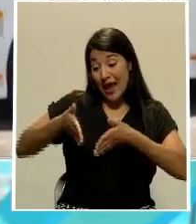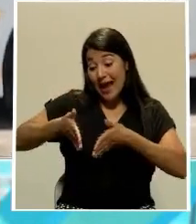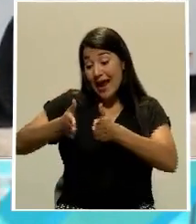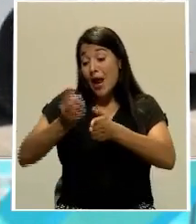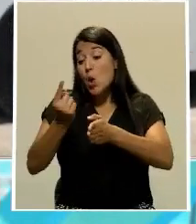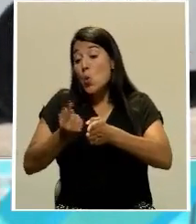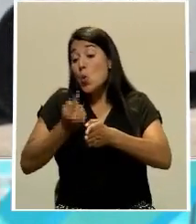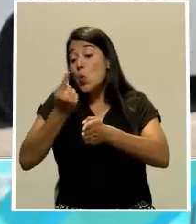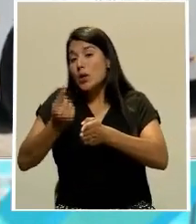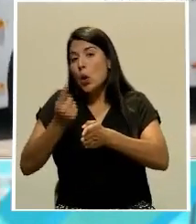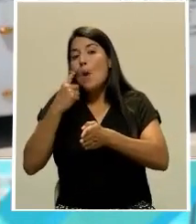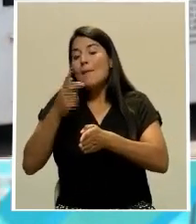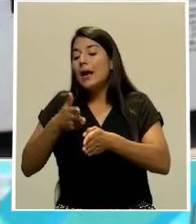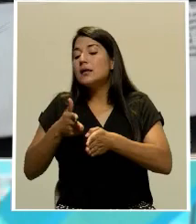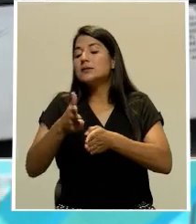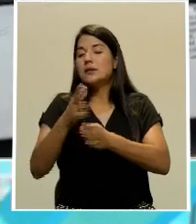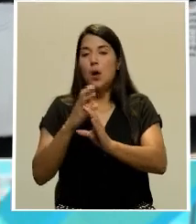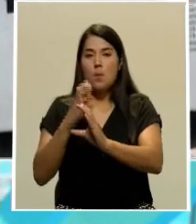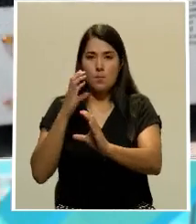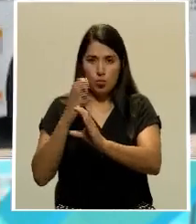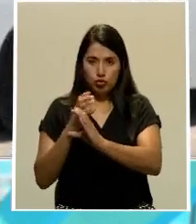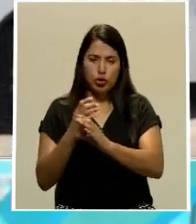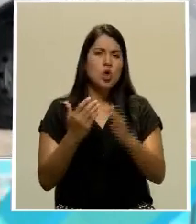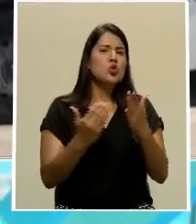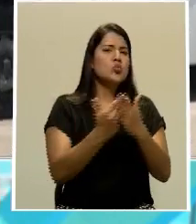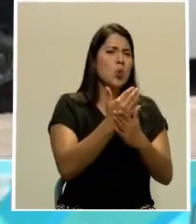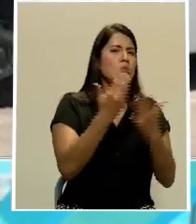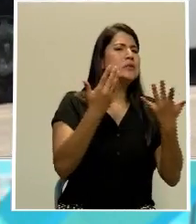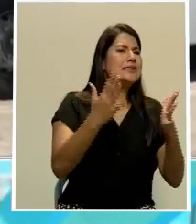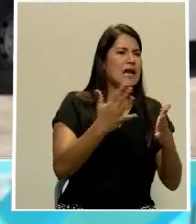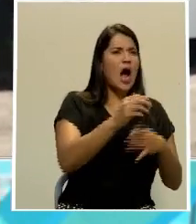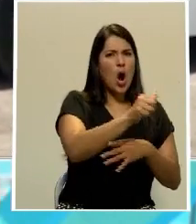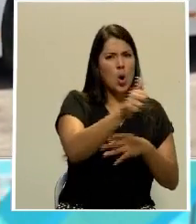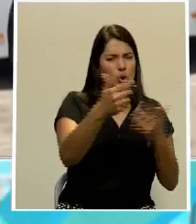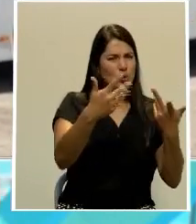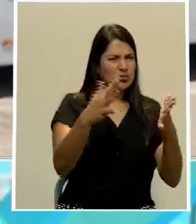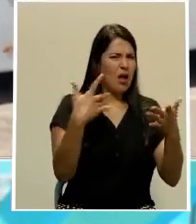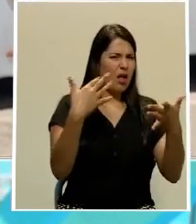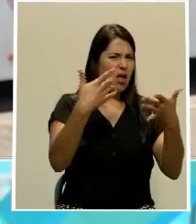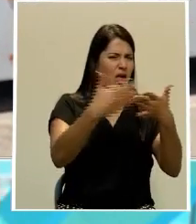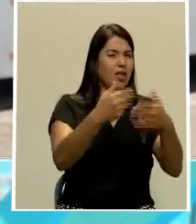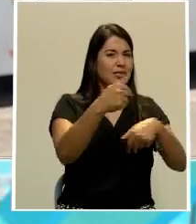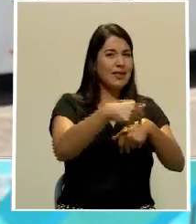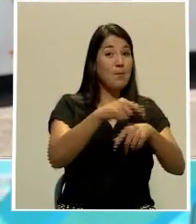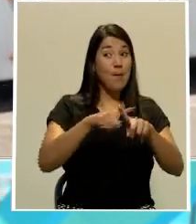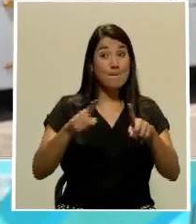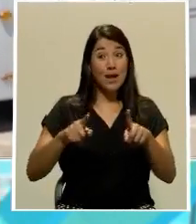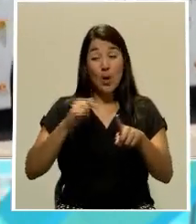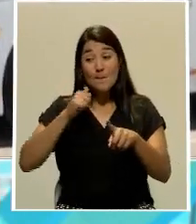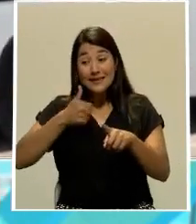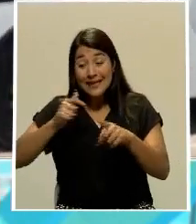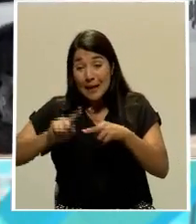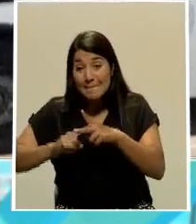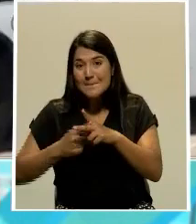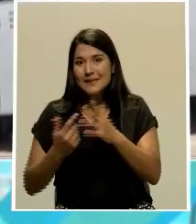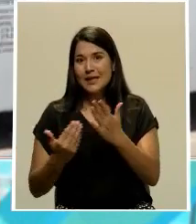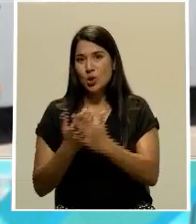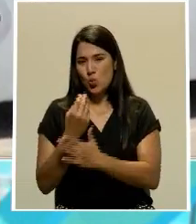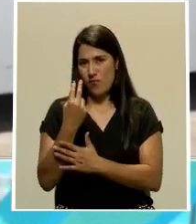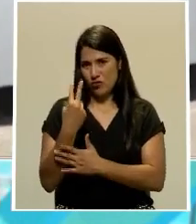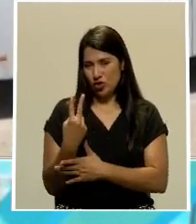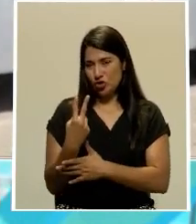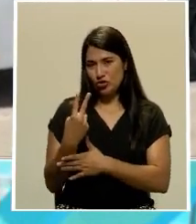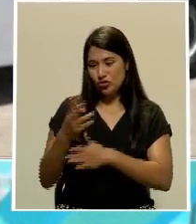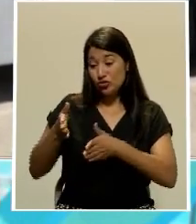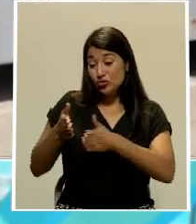dos nuevos carriles exclusivos porque ya hay varios que están funcionando en el gran área metropolita. Vamos a pedirle a nuestro productor también que pongamos las tomas en pantalla